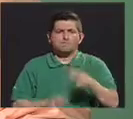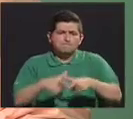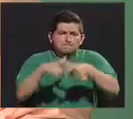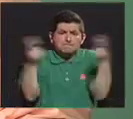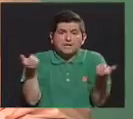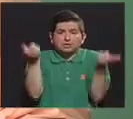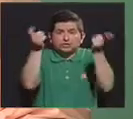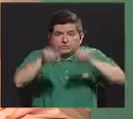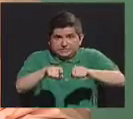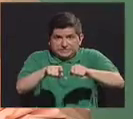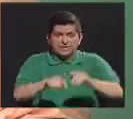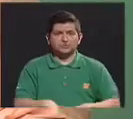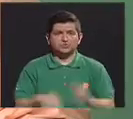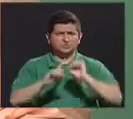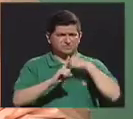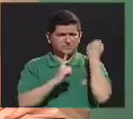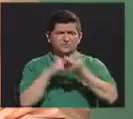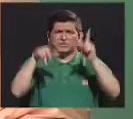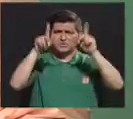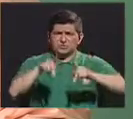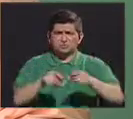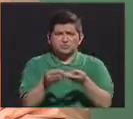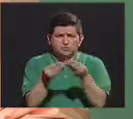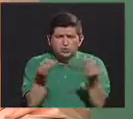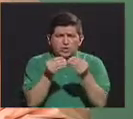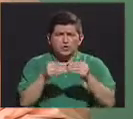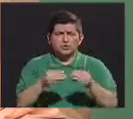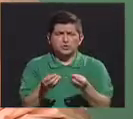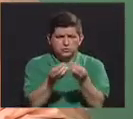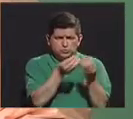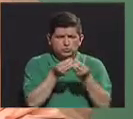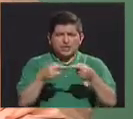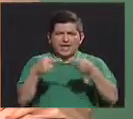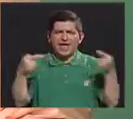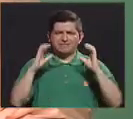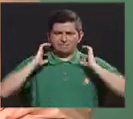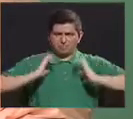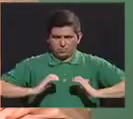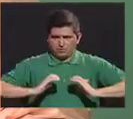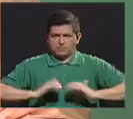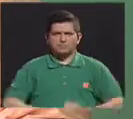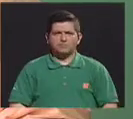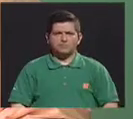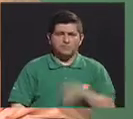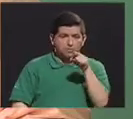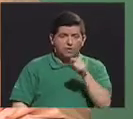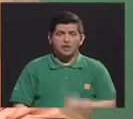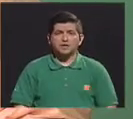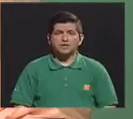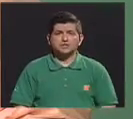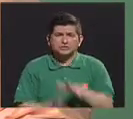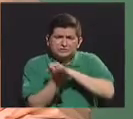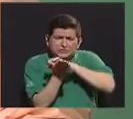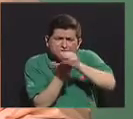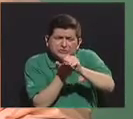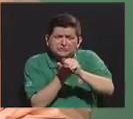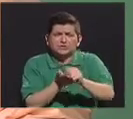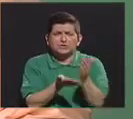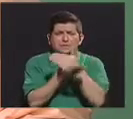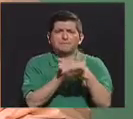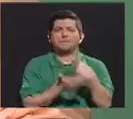casos ocurre porque la persona produce una sustancia que se llama anticuerpos y esos anticuerpos destruyen tejido tiroideo.